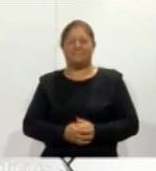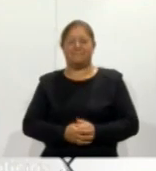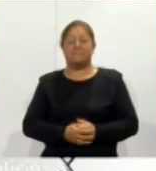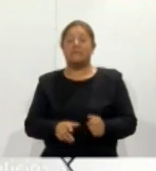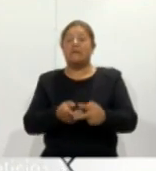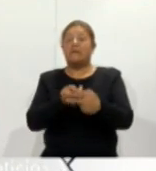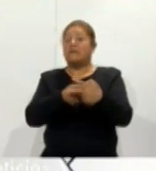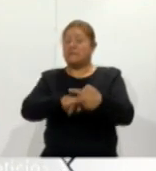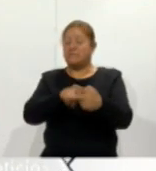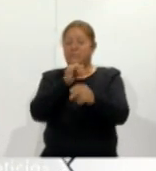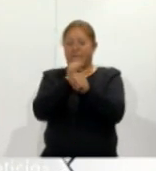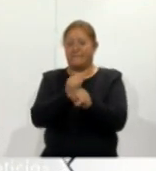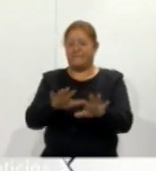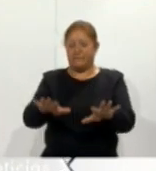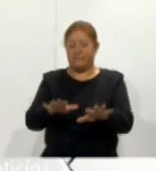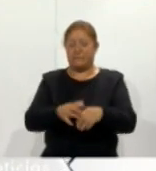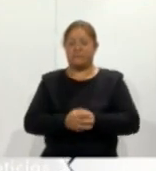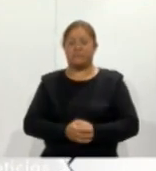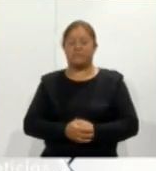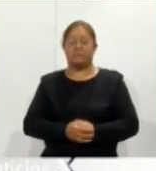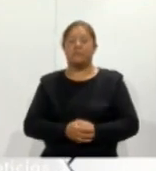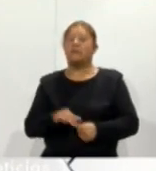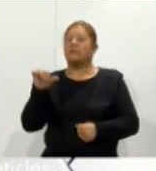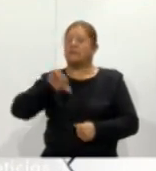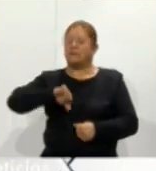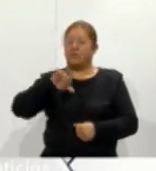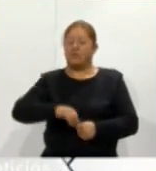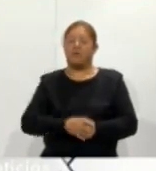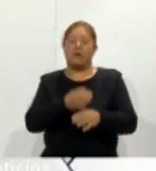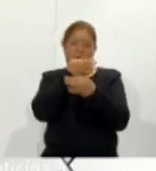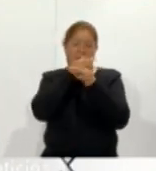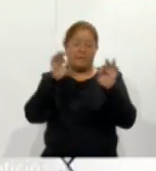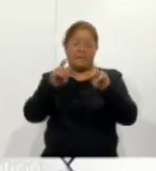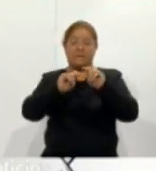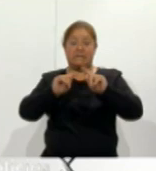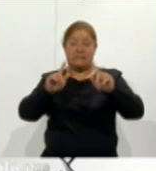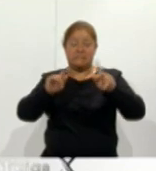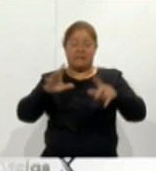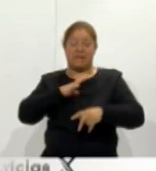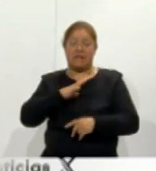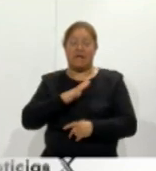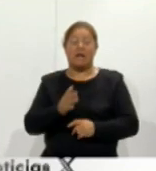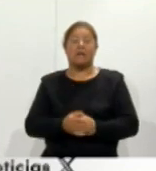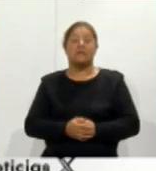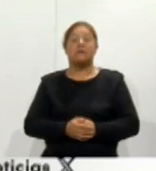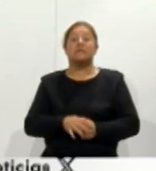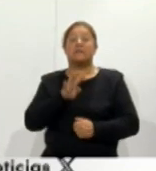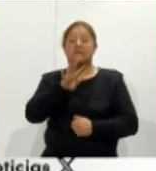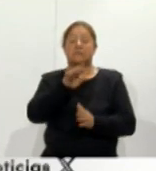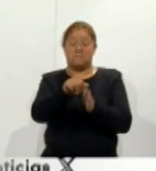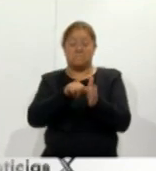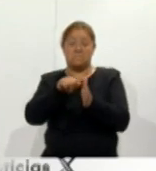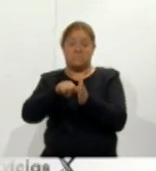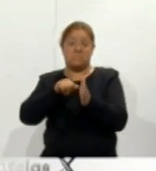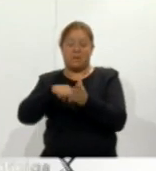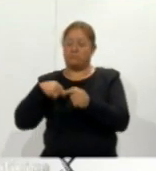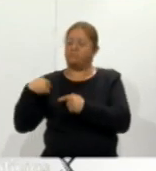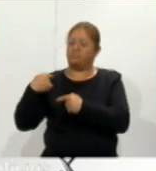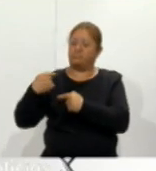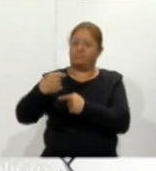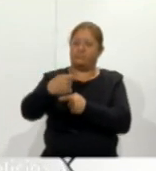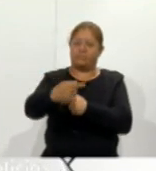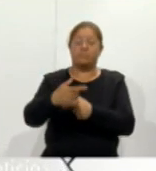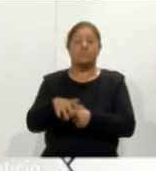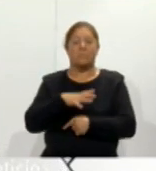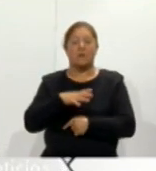Damos inicio con información del día de hoy. Quiero comentarle que Tlaxcala tiene ya 19 meses consecutivos en